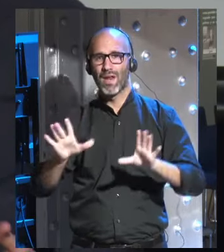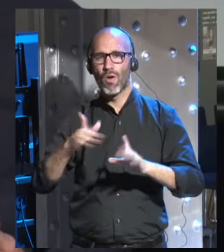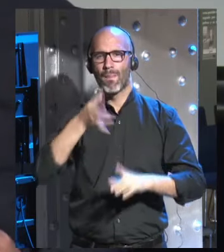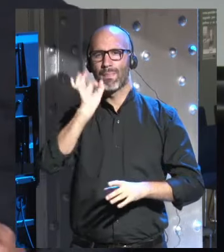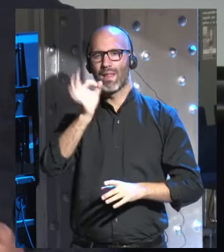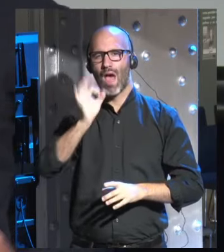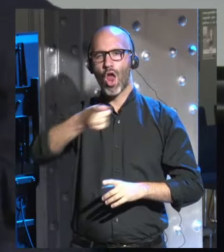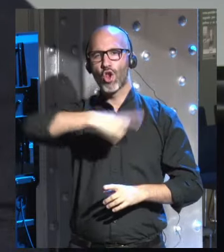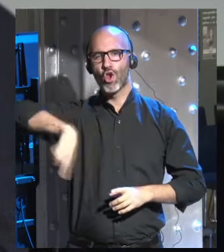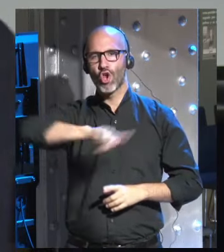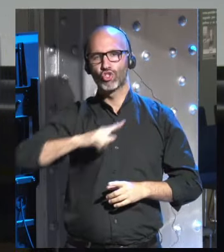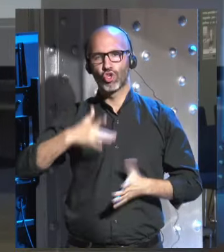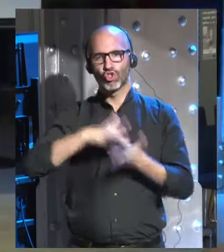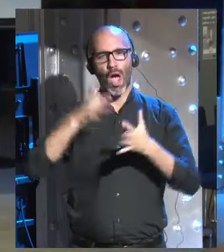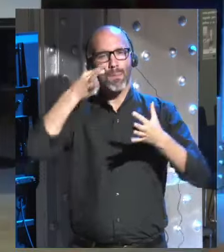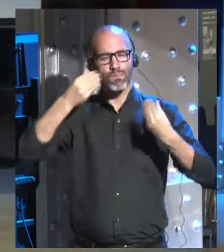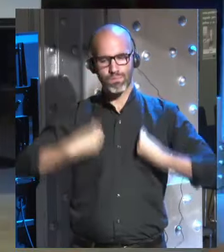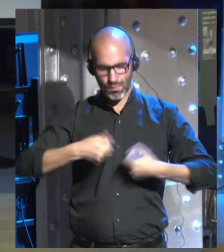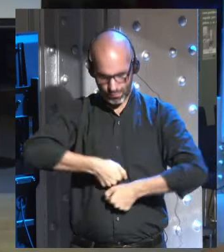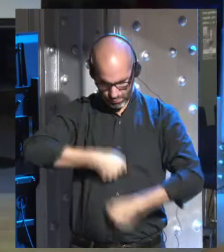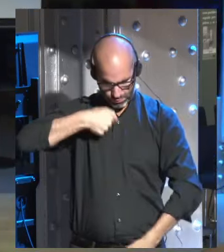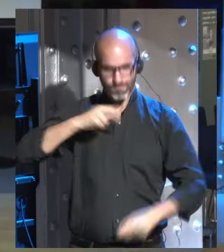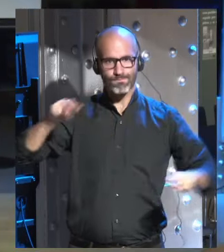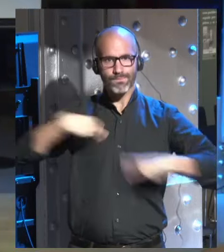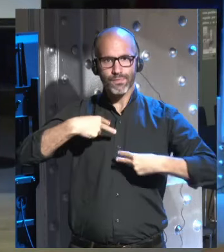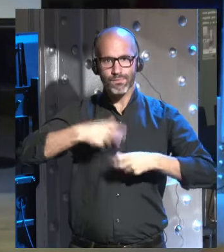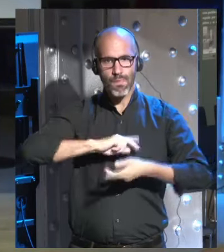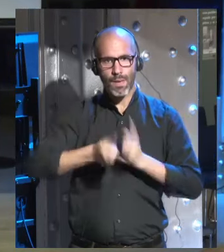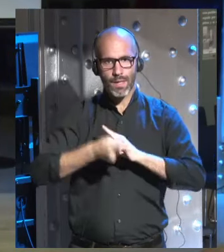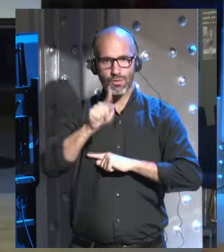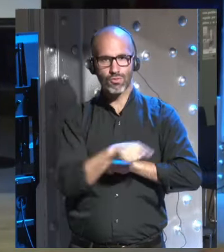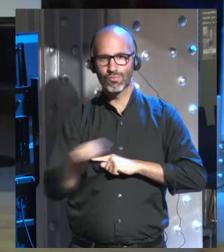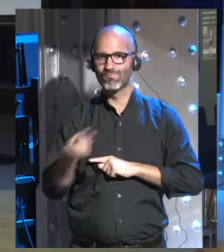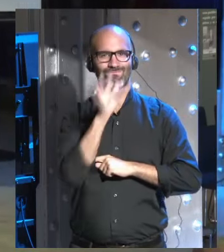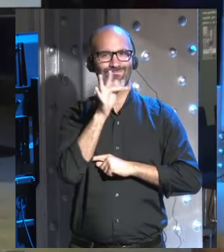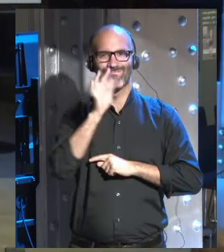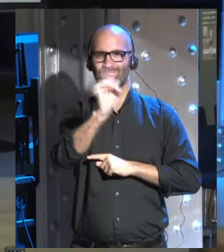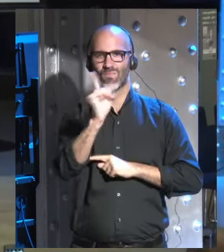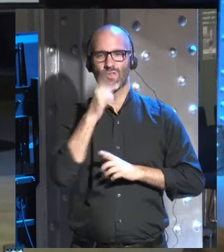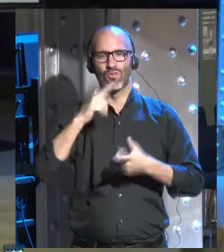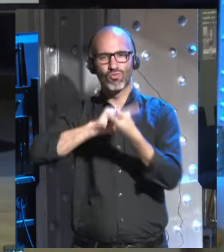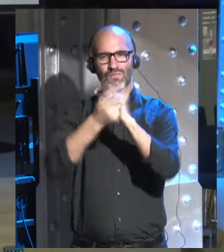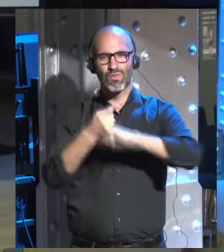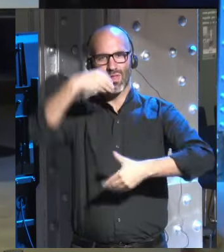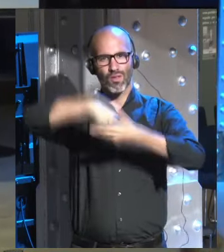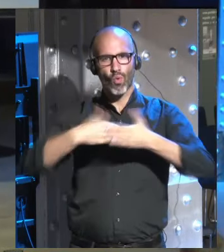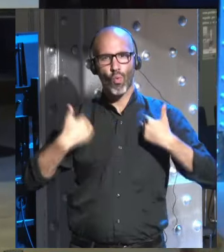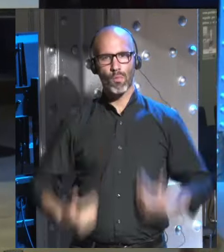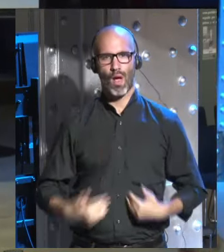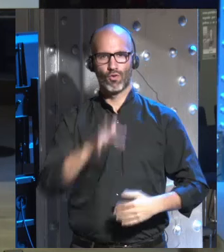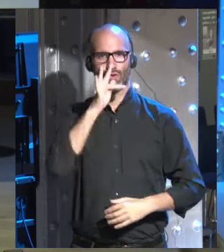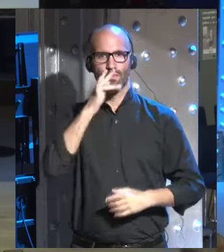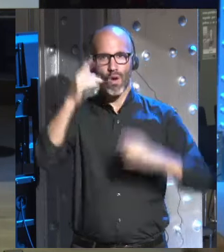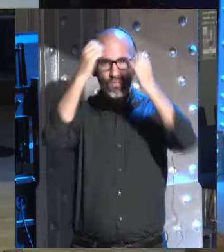hemos cambiado la esencia de nosotros mismos. No hemos cambiado esas estructuras más profundas del cuerpo humano,